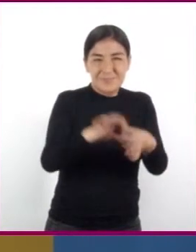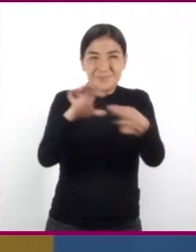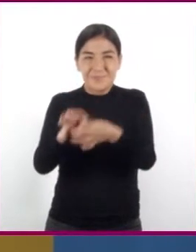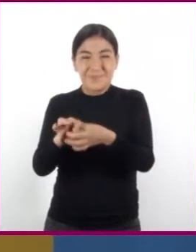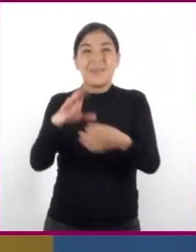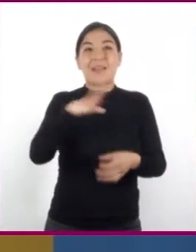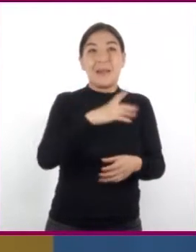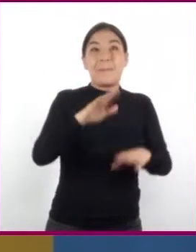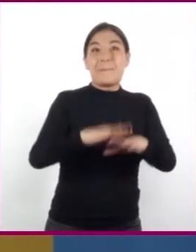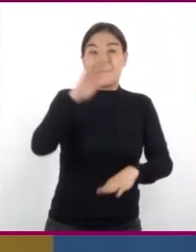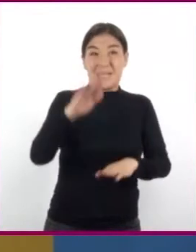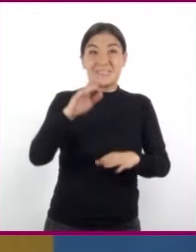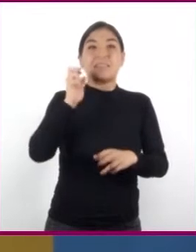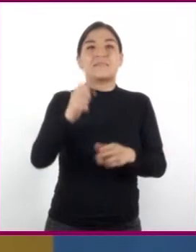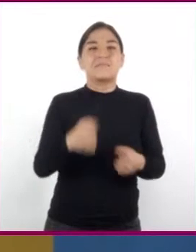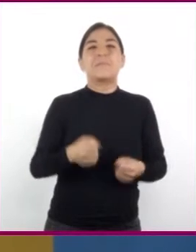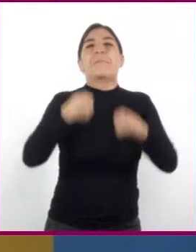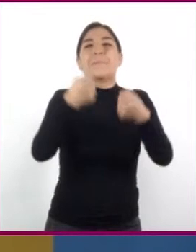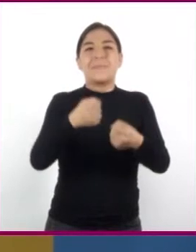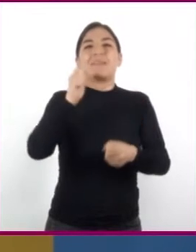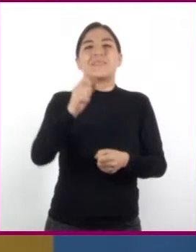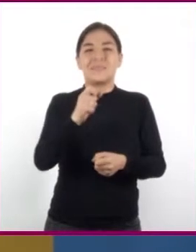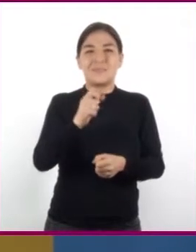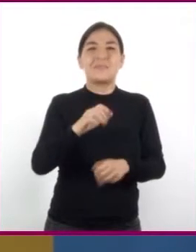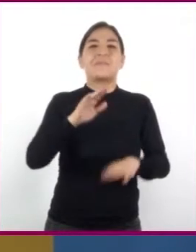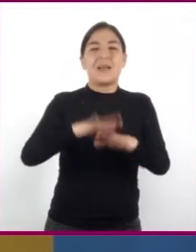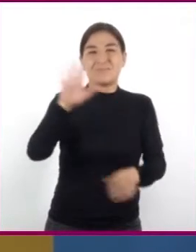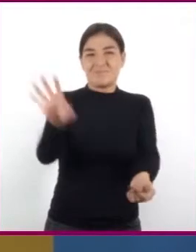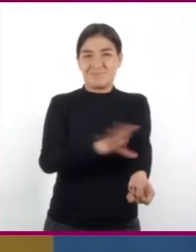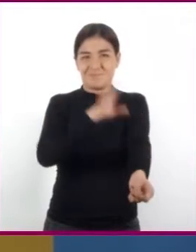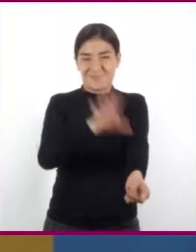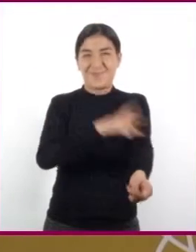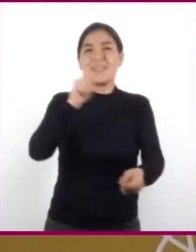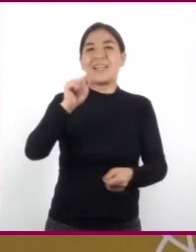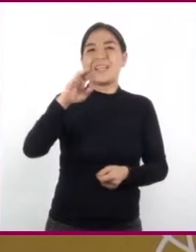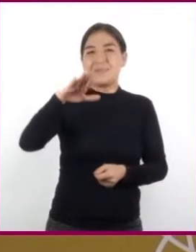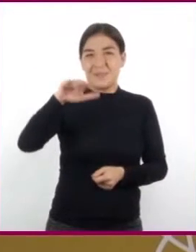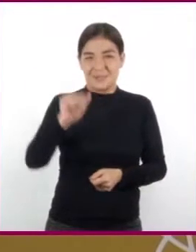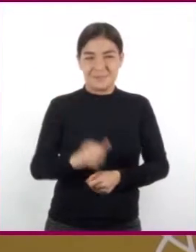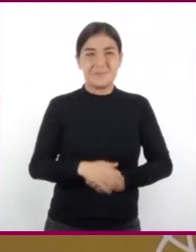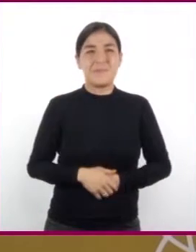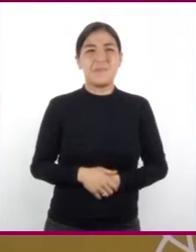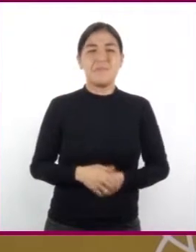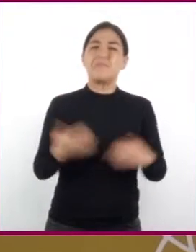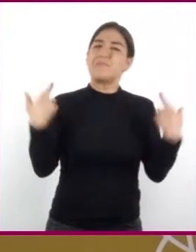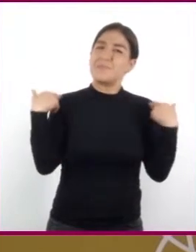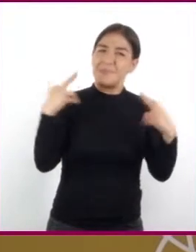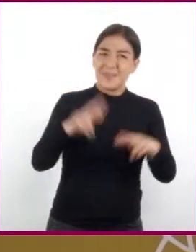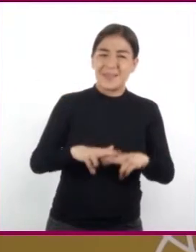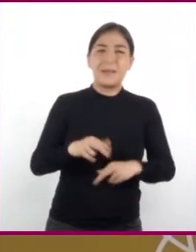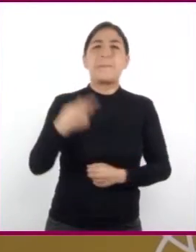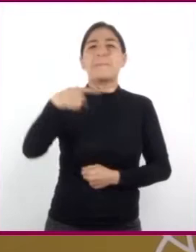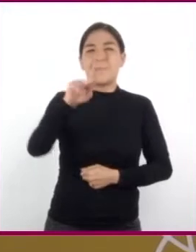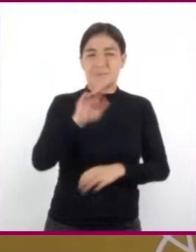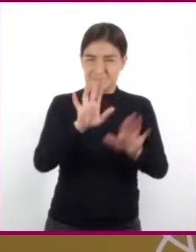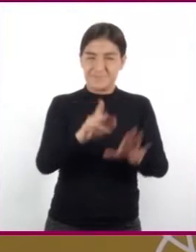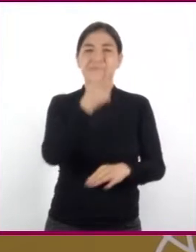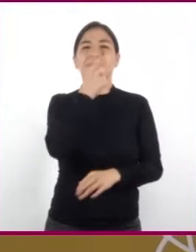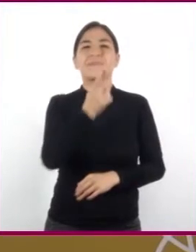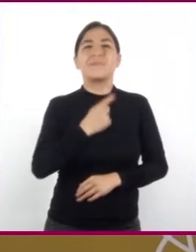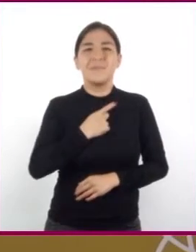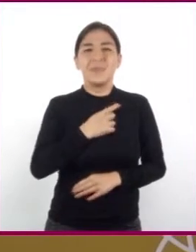los átomos, mayor será la cantidad de energía térmica. Maestra, pero dígame,